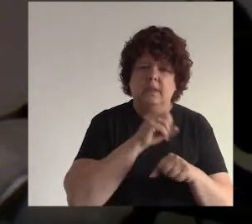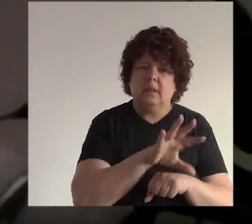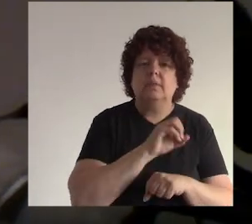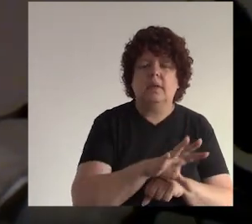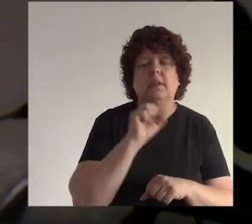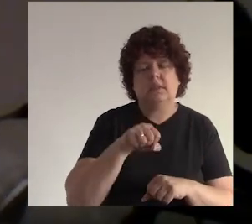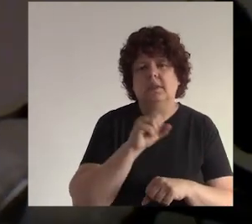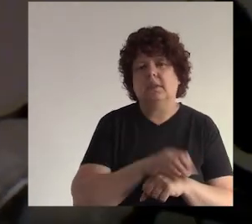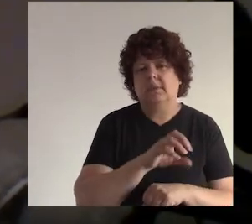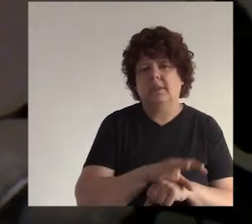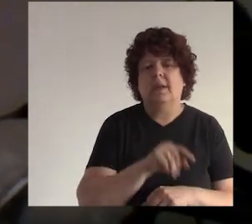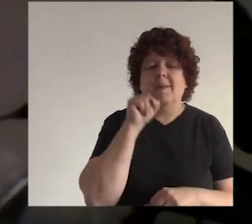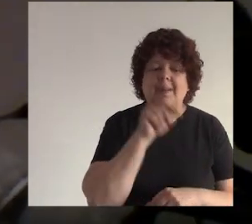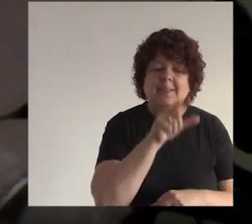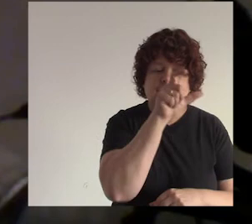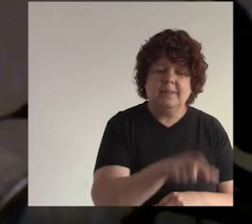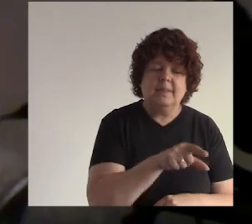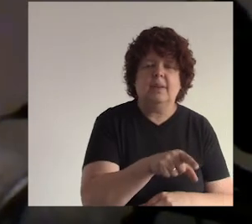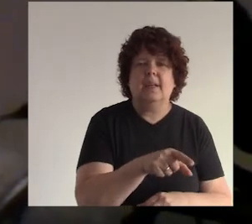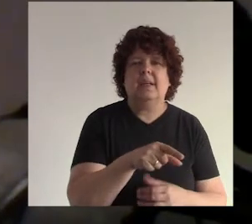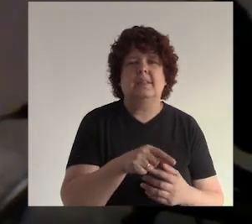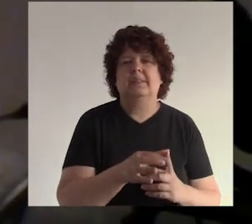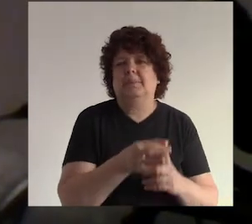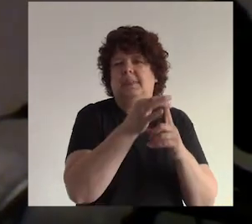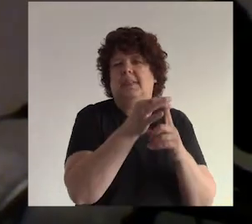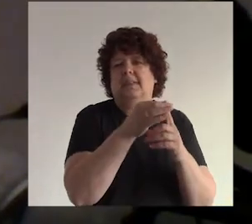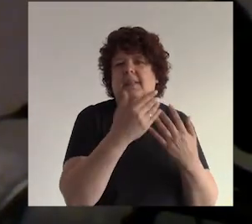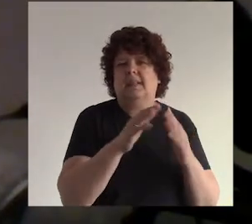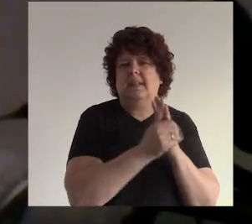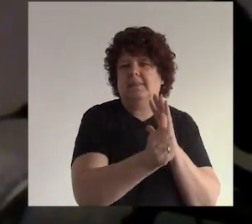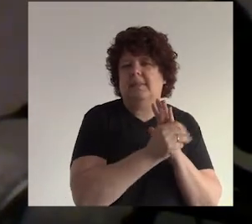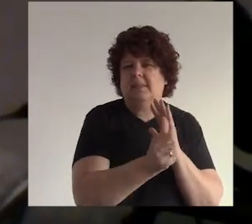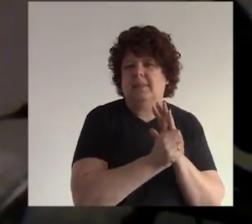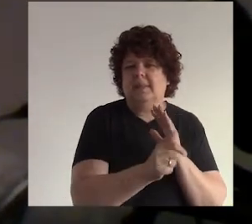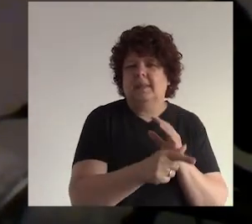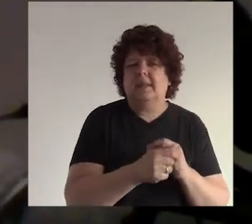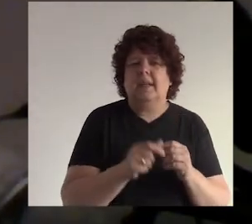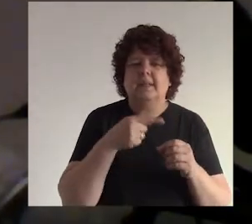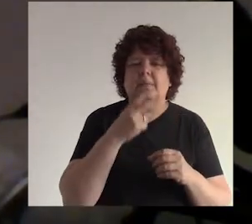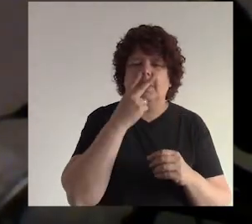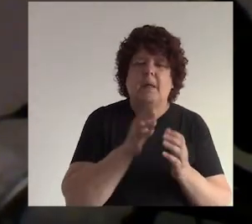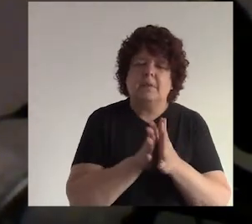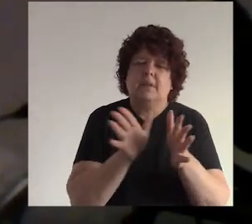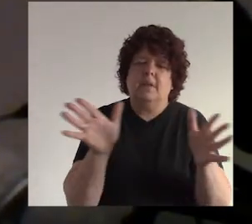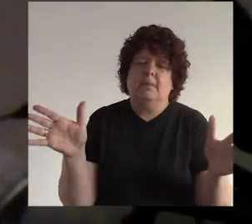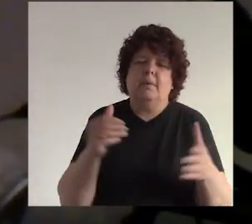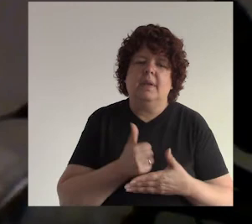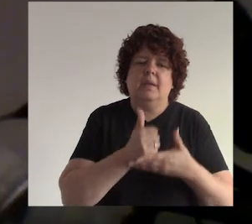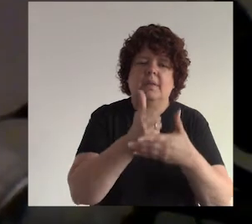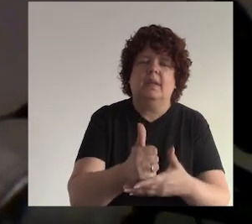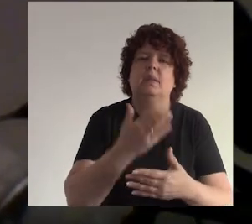recomendable? sí es recomendable porque de hecho la mirada de un especialista o un diseñador gráfico es mucho más amplia va a poder